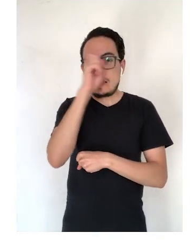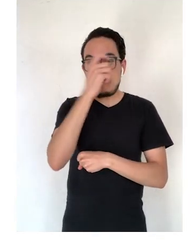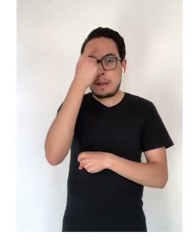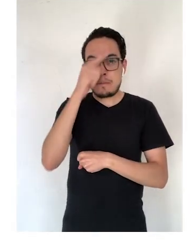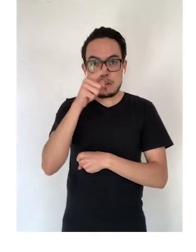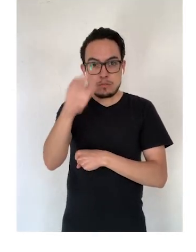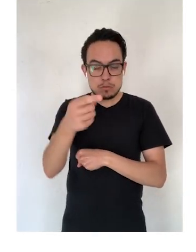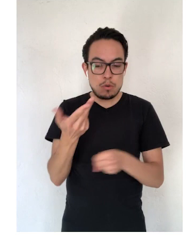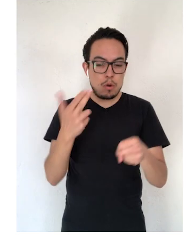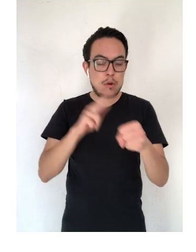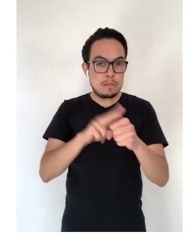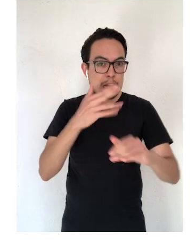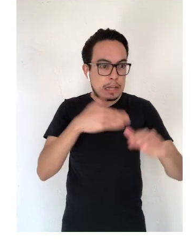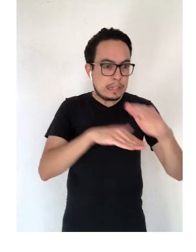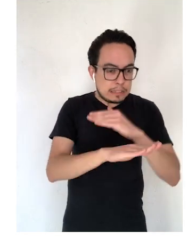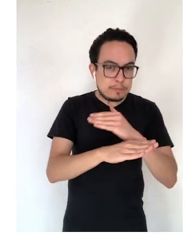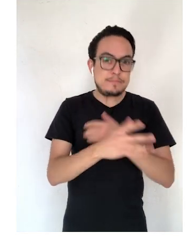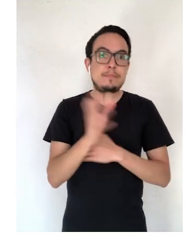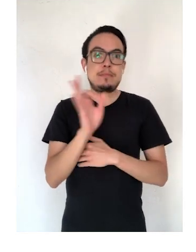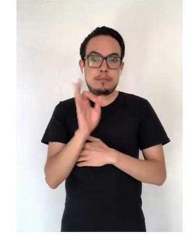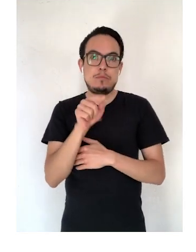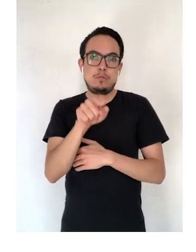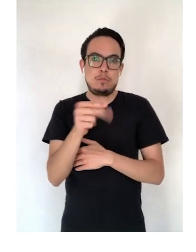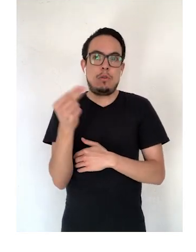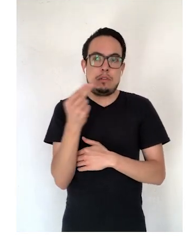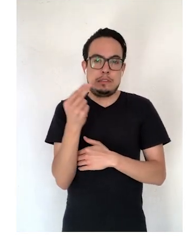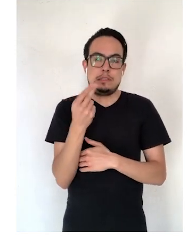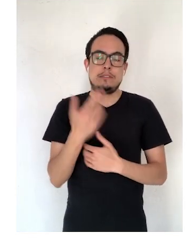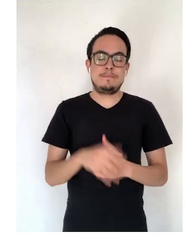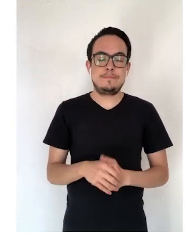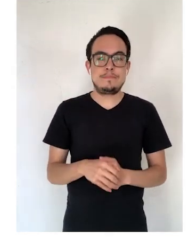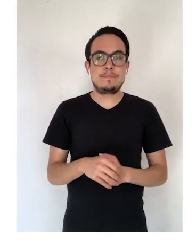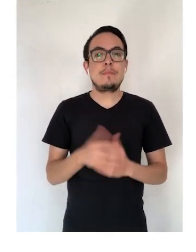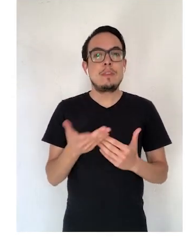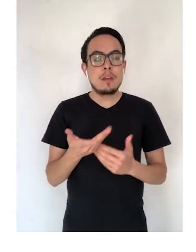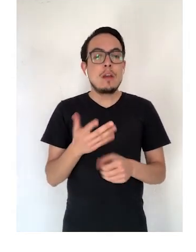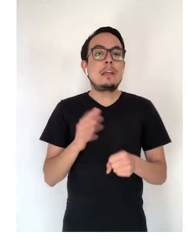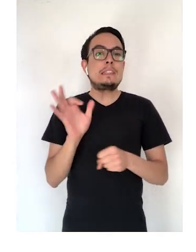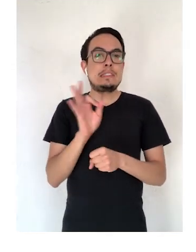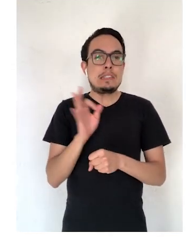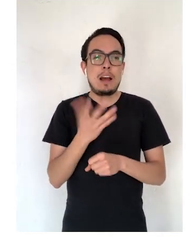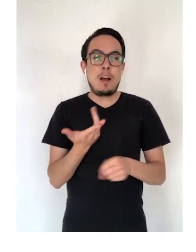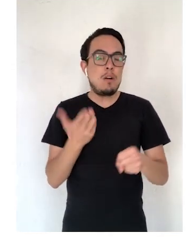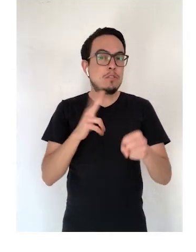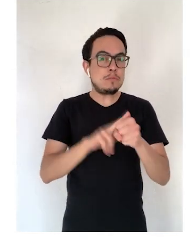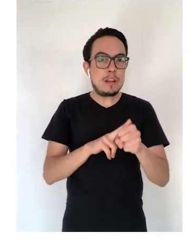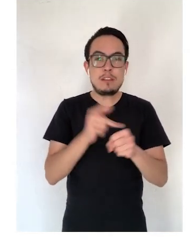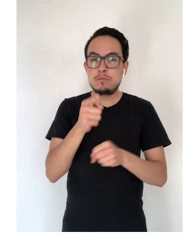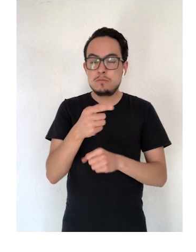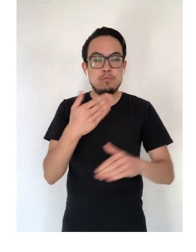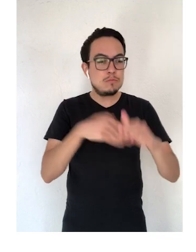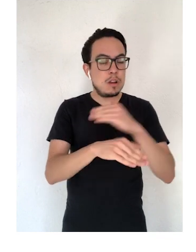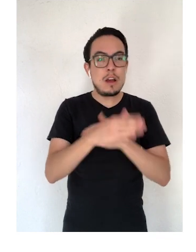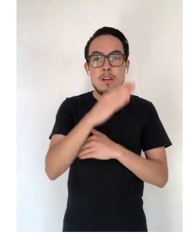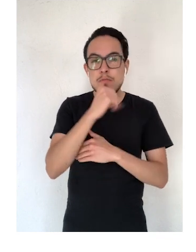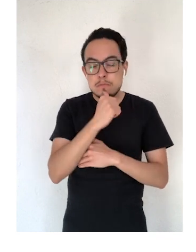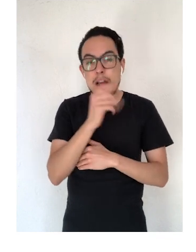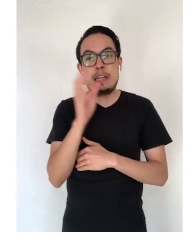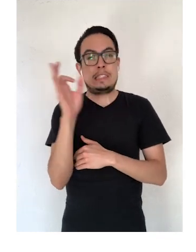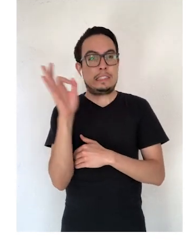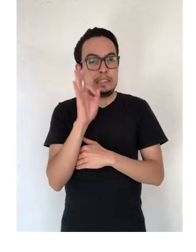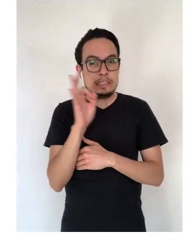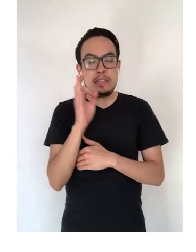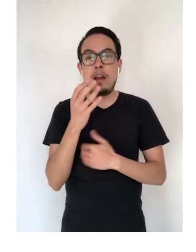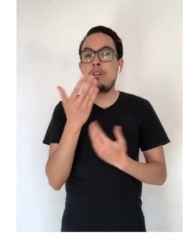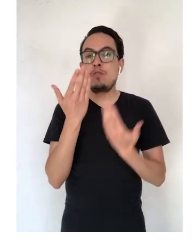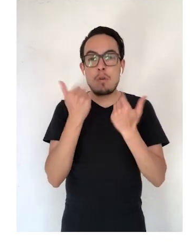hospitalización, enfrentarías situaciones que pueden ser muy angustiantes en caso de que tu cuadro se agudice. Puede ser que no encuentres en